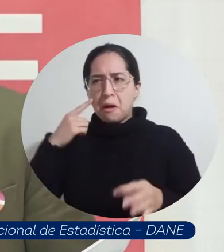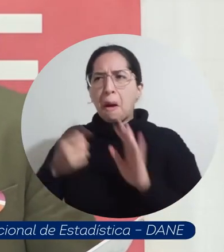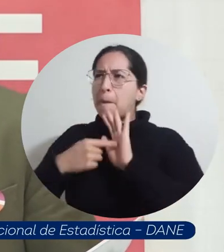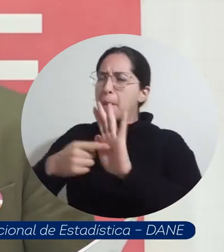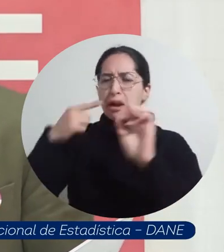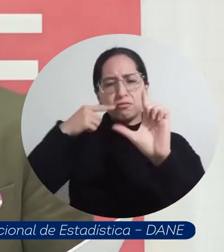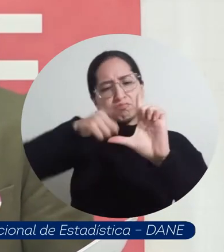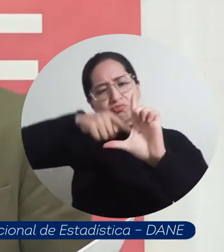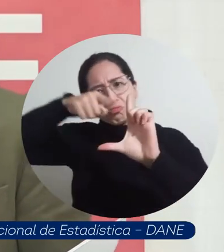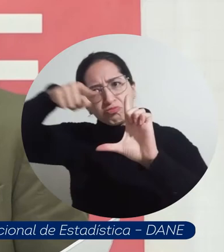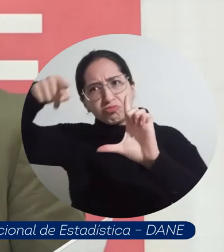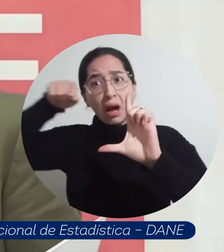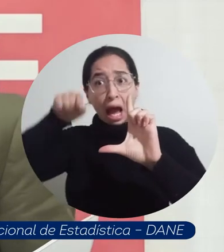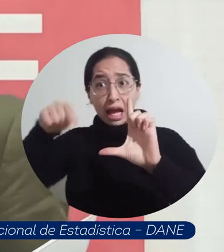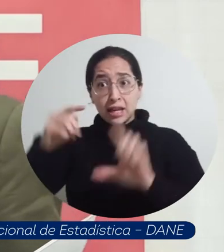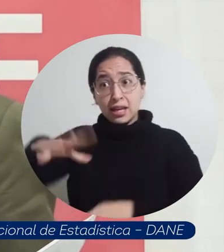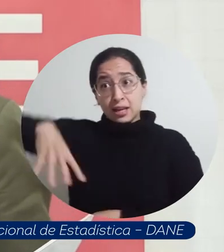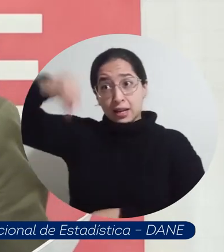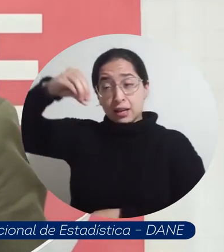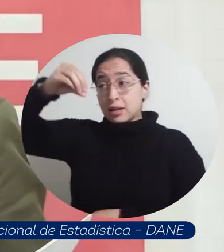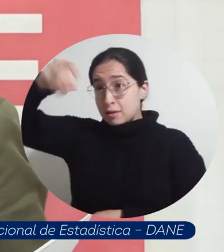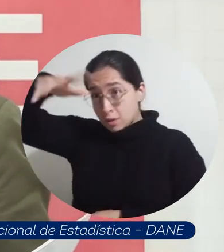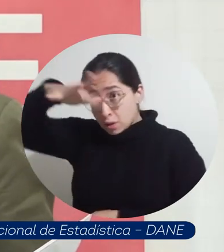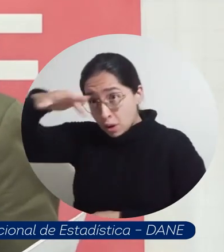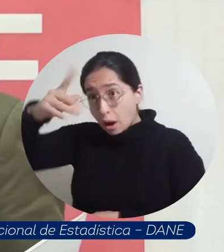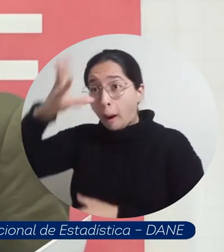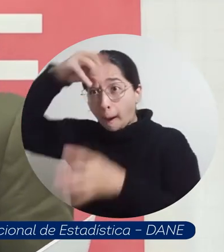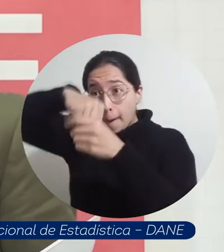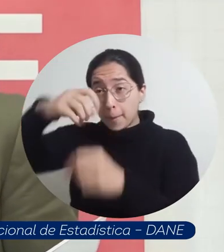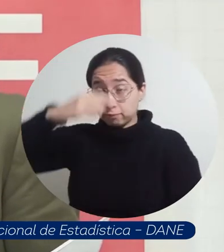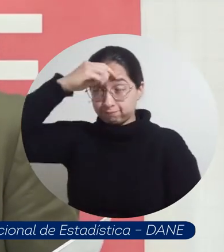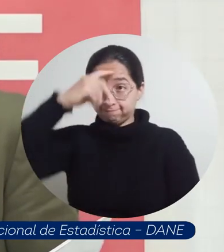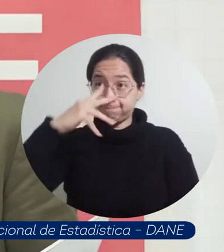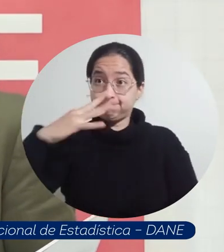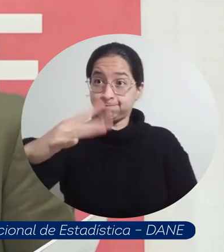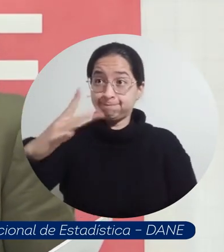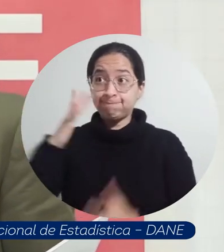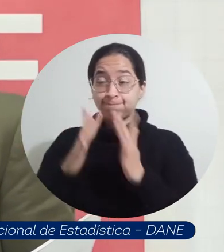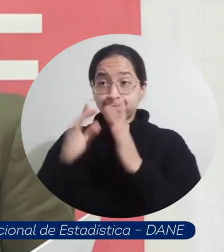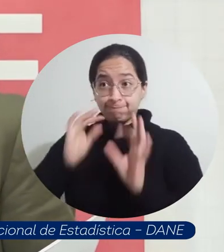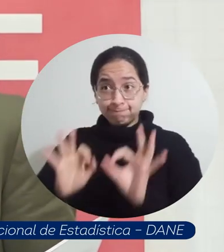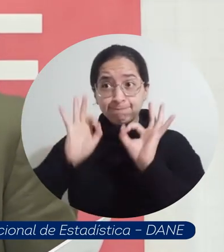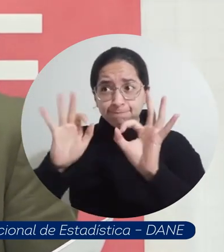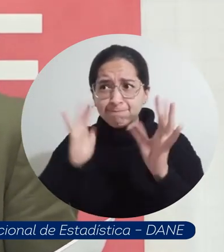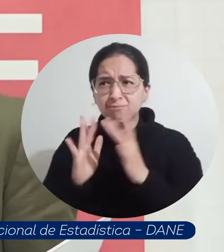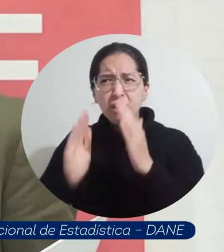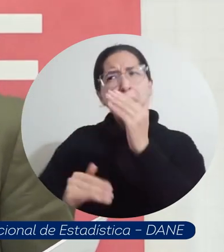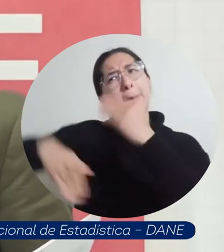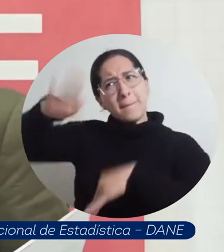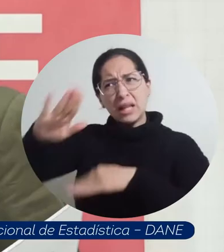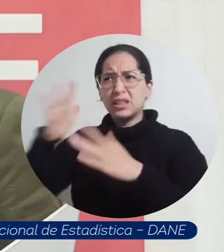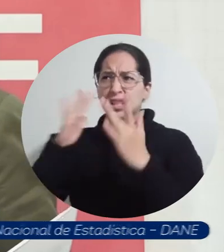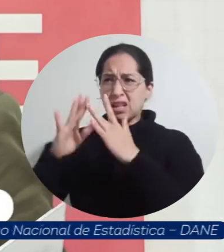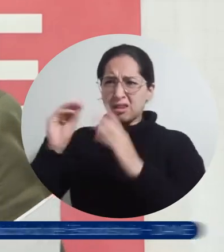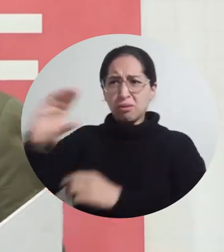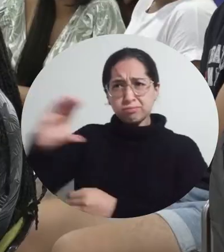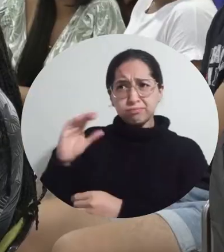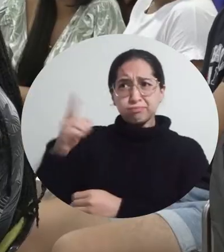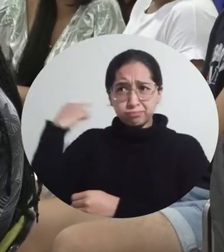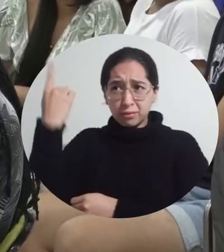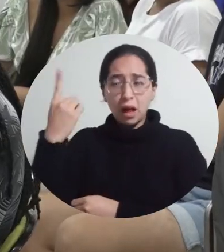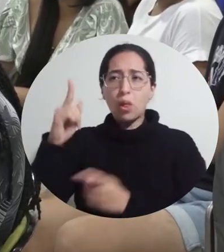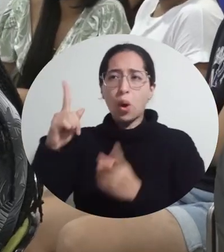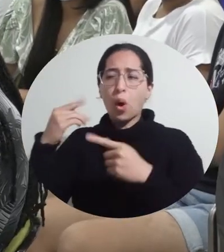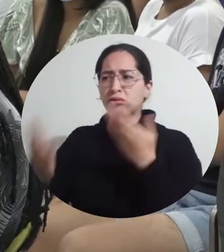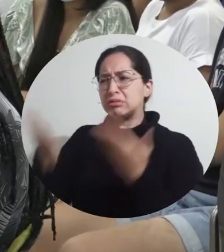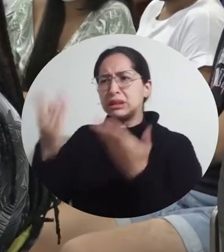en las cifras, en Santa Marta no está permitiendo un ingreso sin ajustar por inflación que sea superior al que